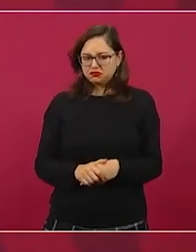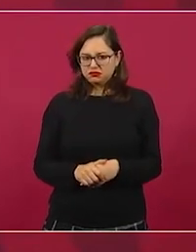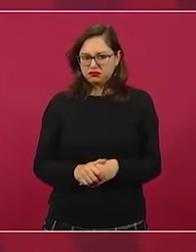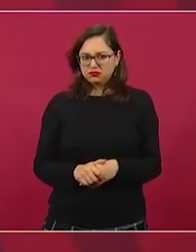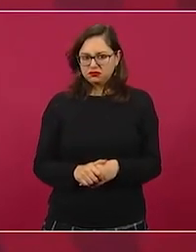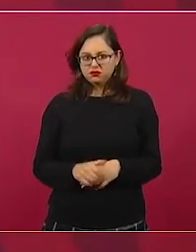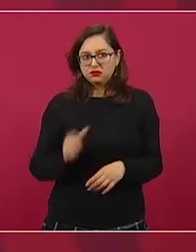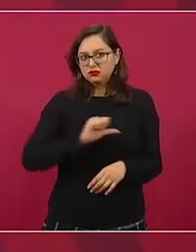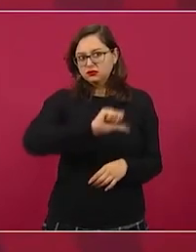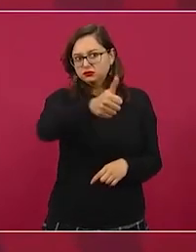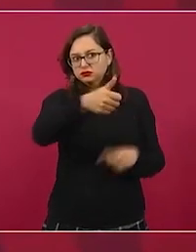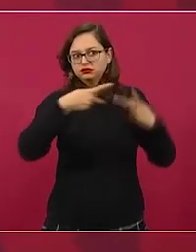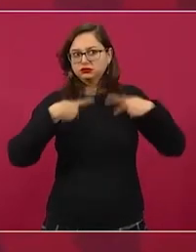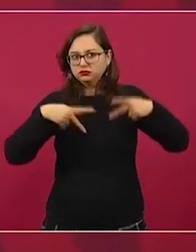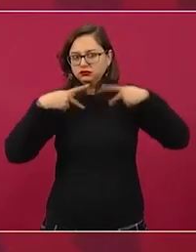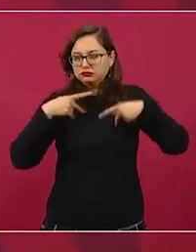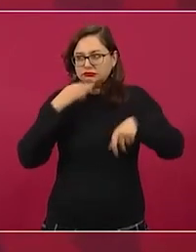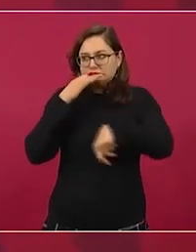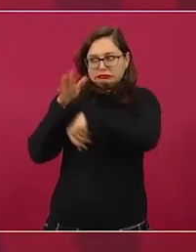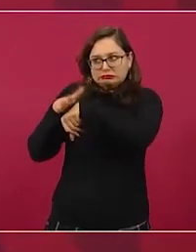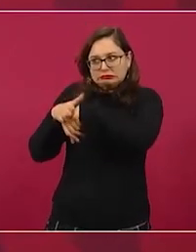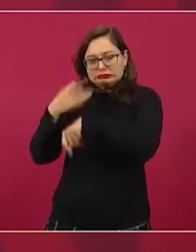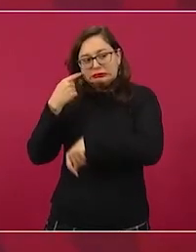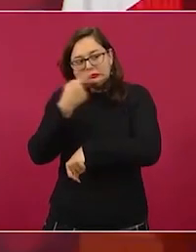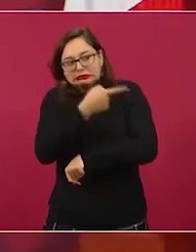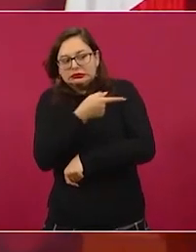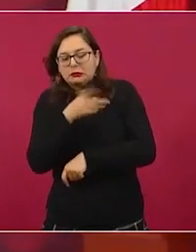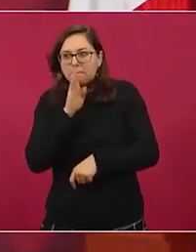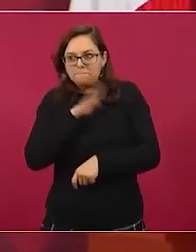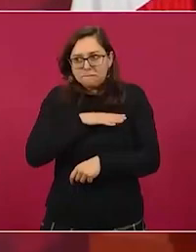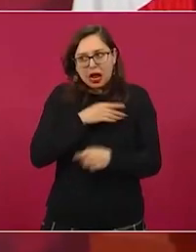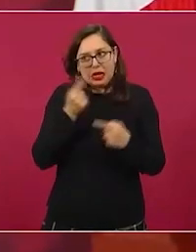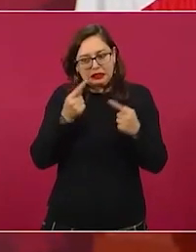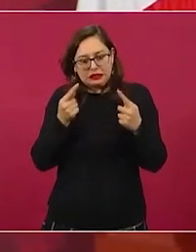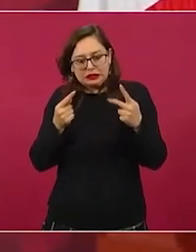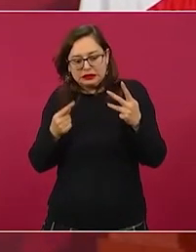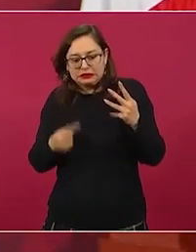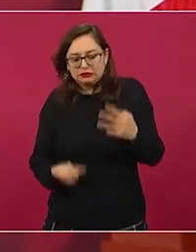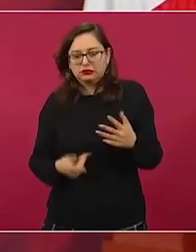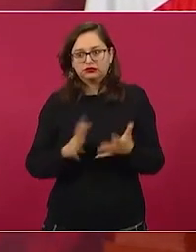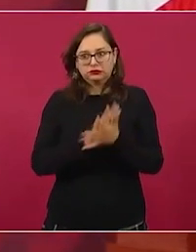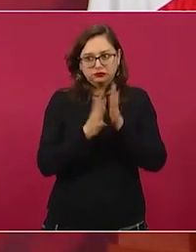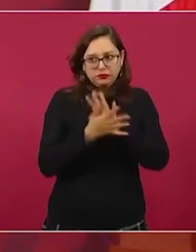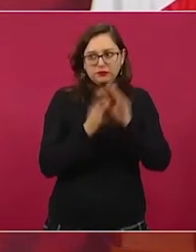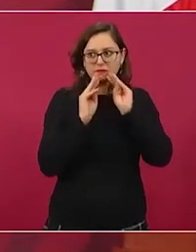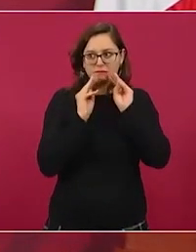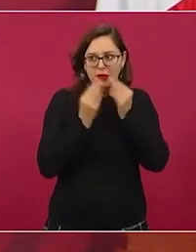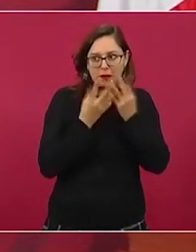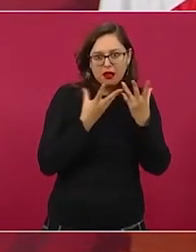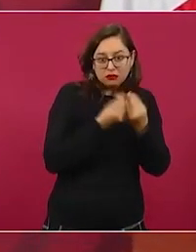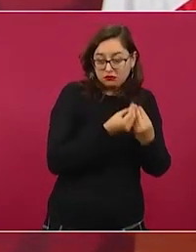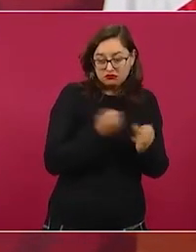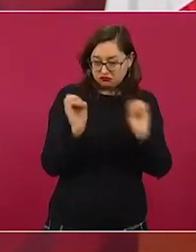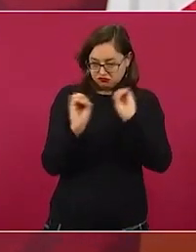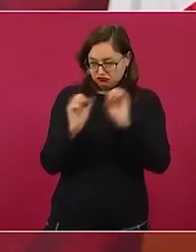estaba actuando en contubernio con la delincuencia?